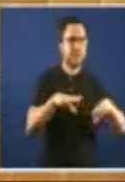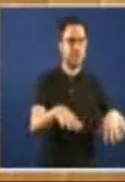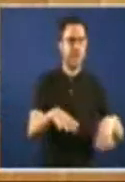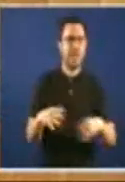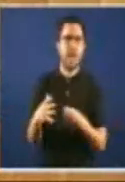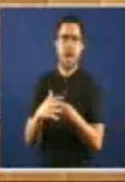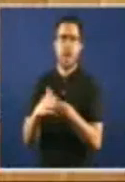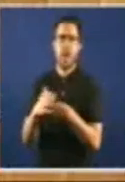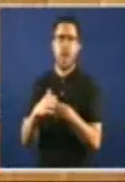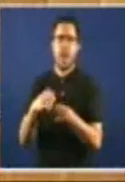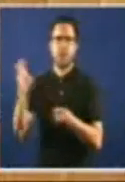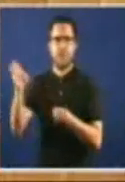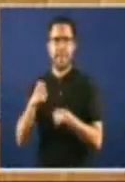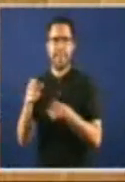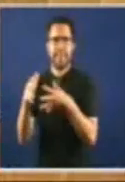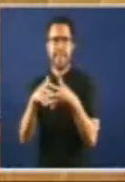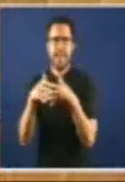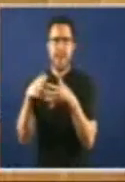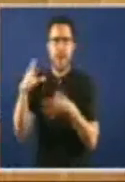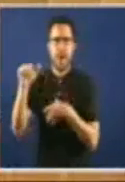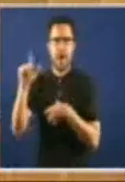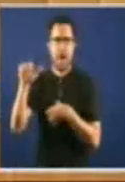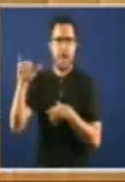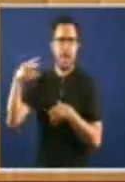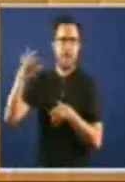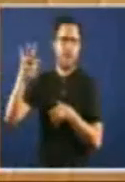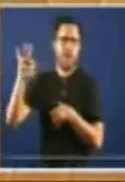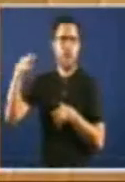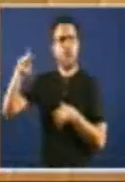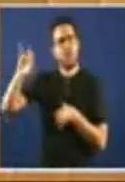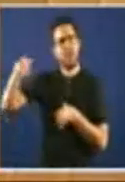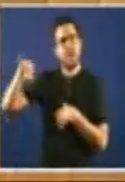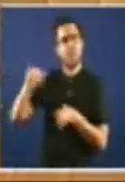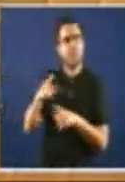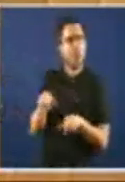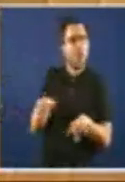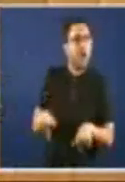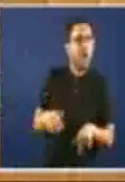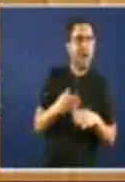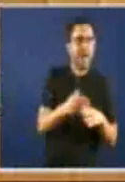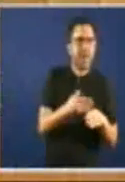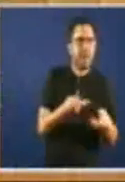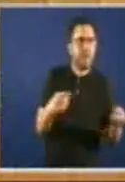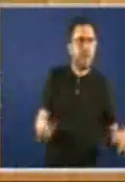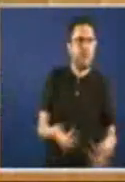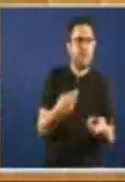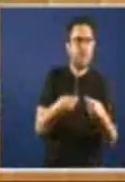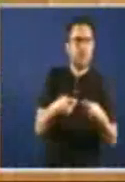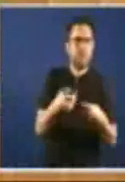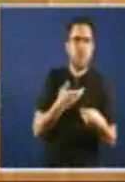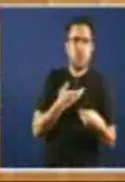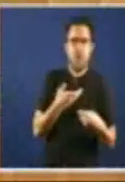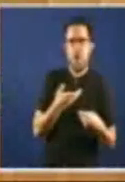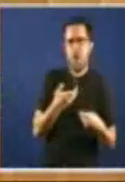California Eso Que Lhes Vaya Vostedes No Están Non Es que Polo Polo Explican Por que Receitan Determinadas